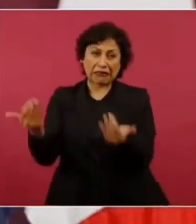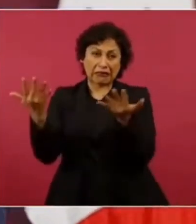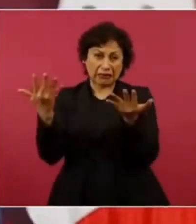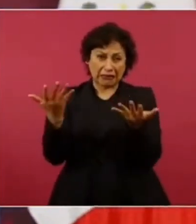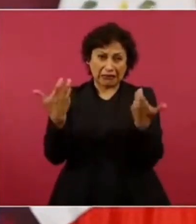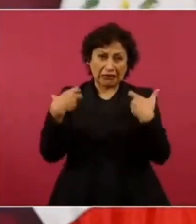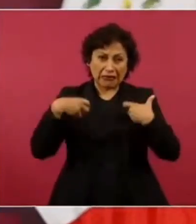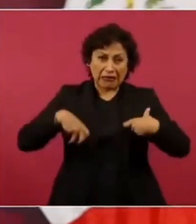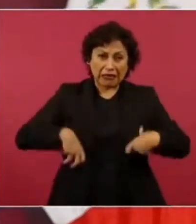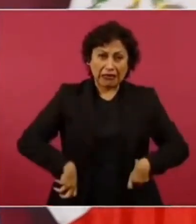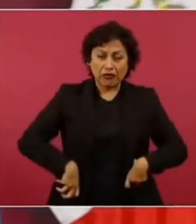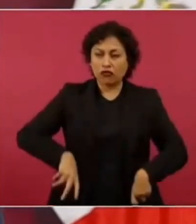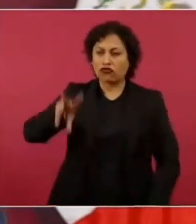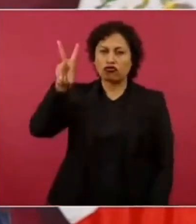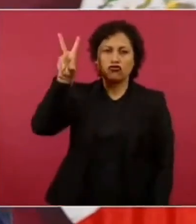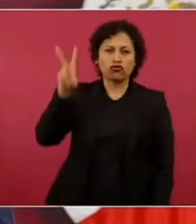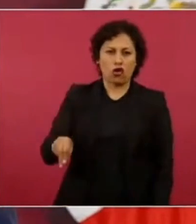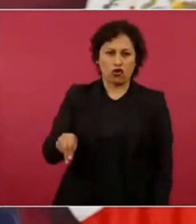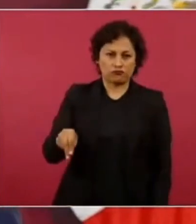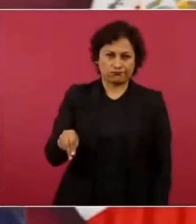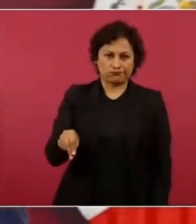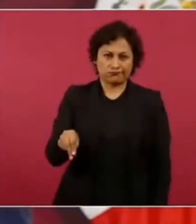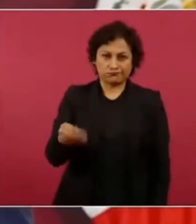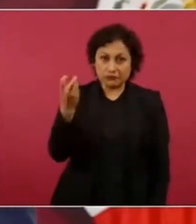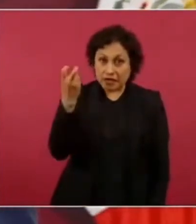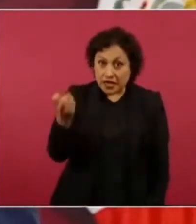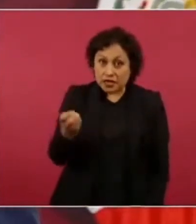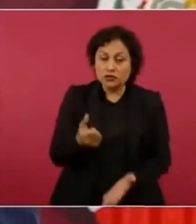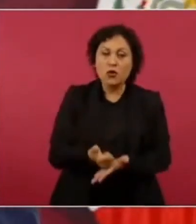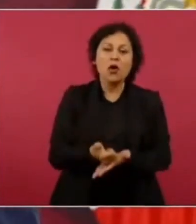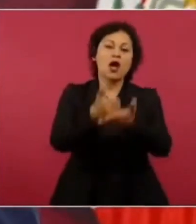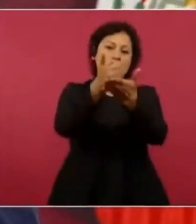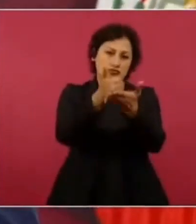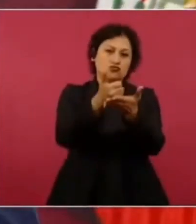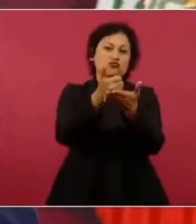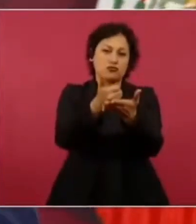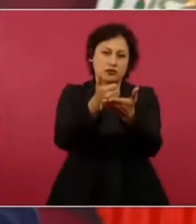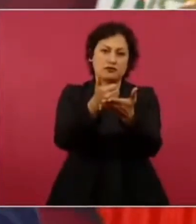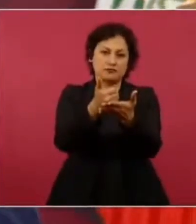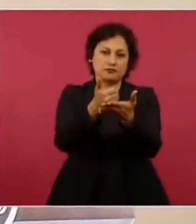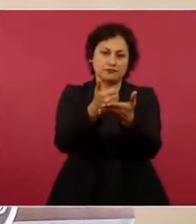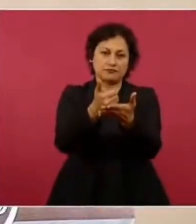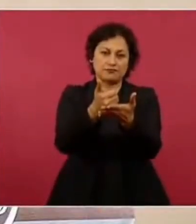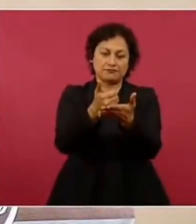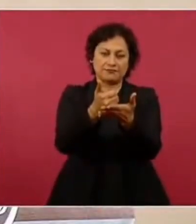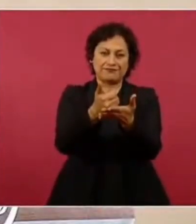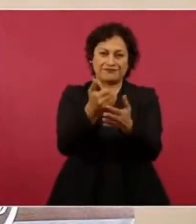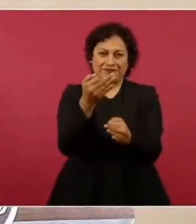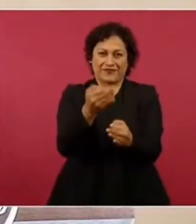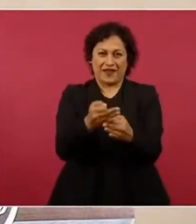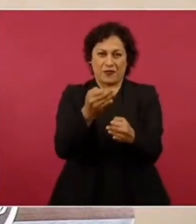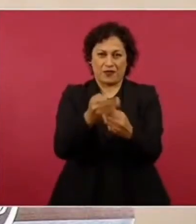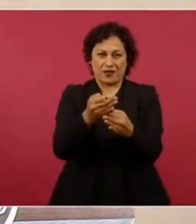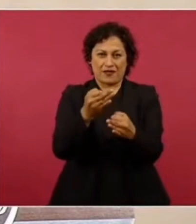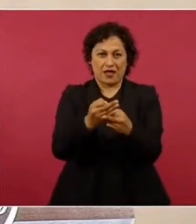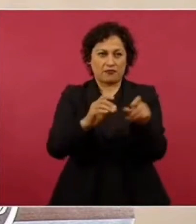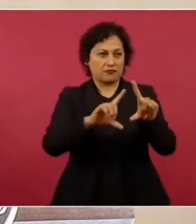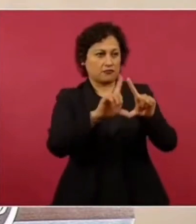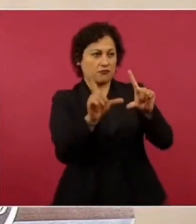y eso es lo que genera pues mucha inconformidad